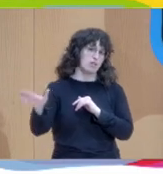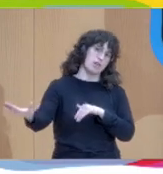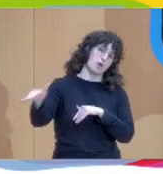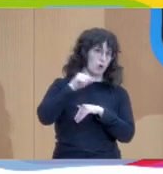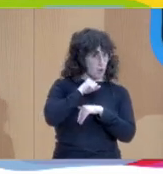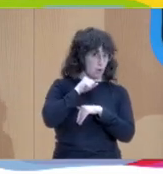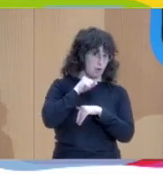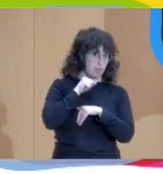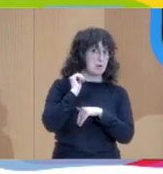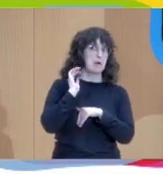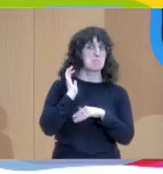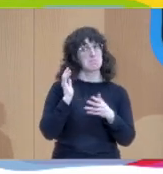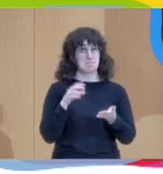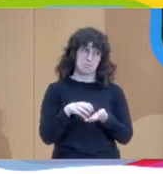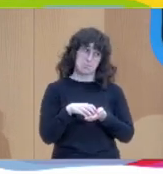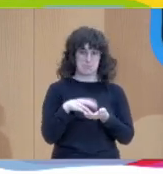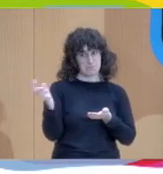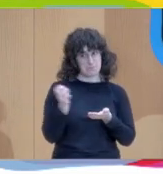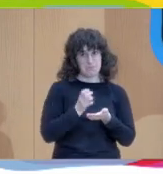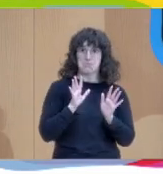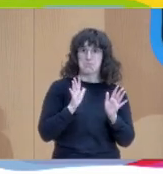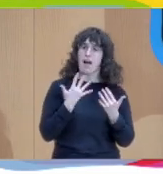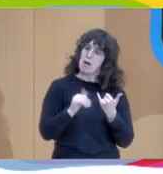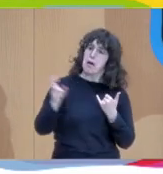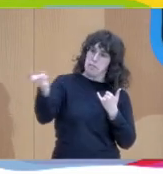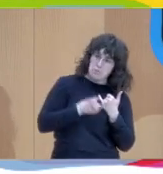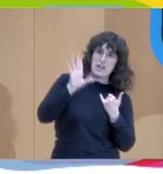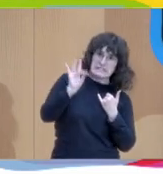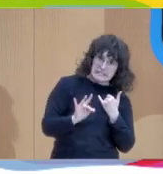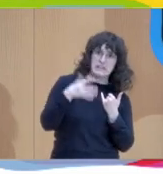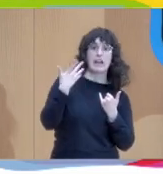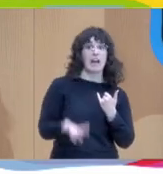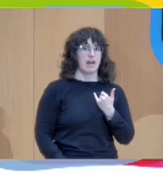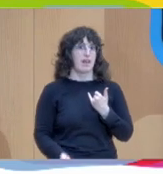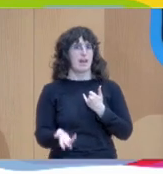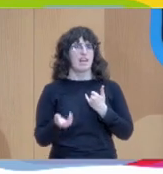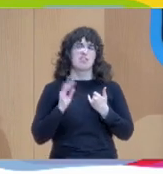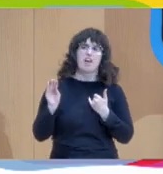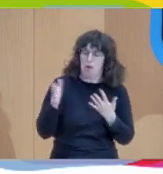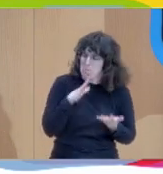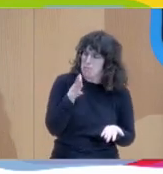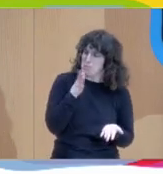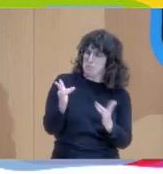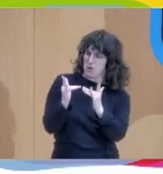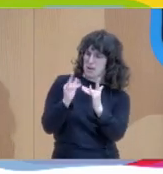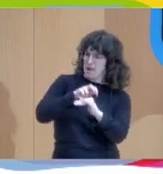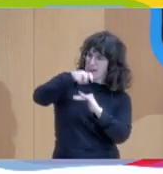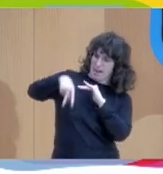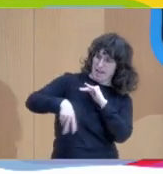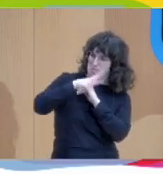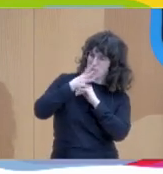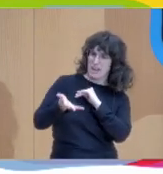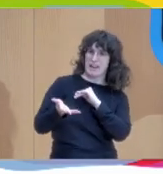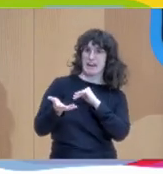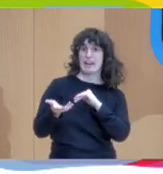que viniera, pero vino. Y cuando le pregunté qué había hecho que ella se levantara ese día de la cama, lo que ella nos contó es